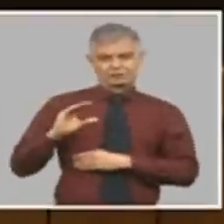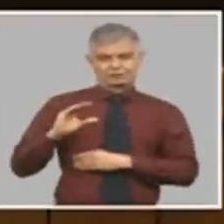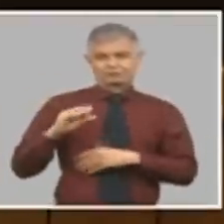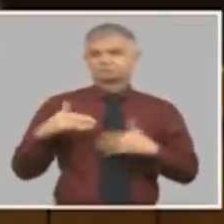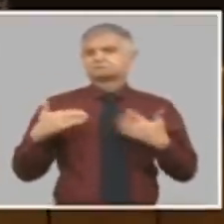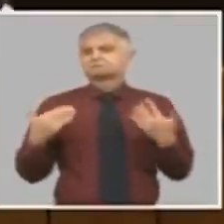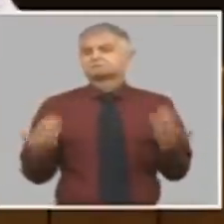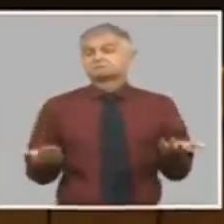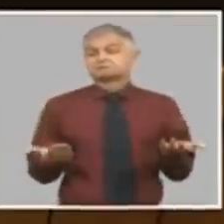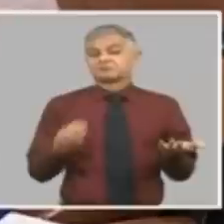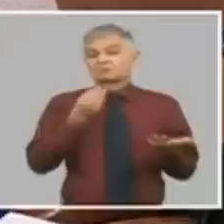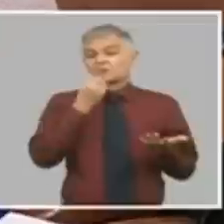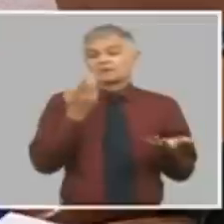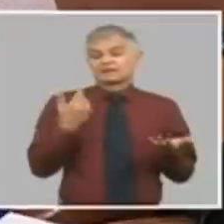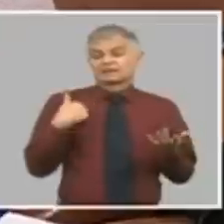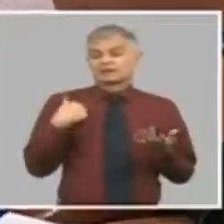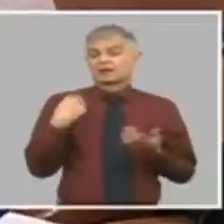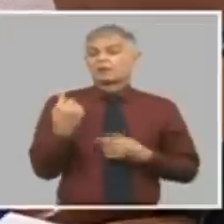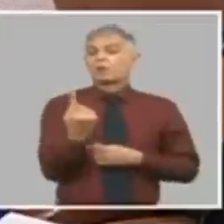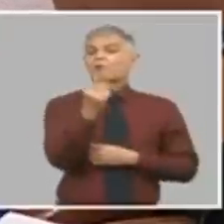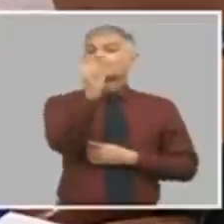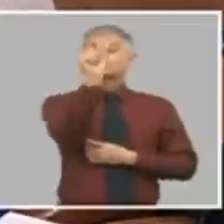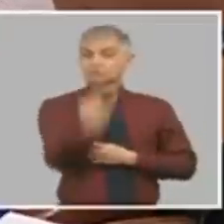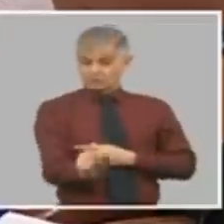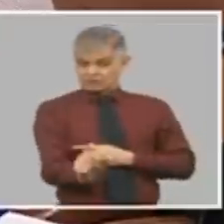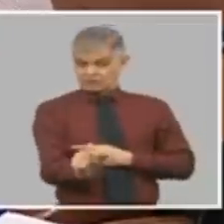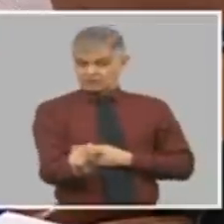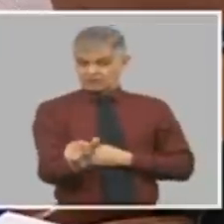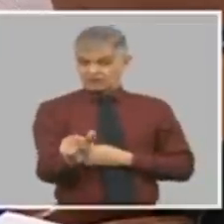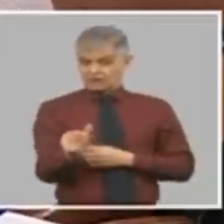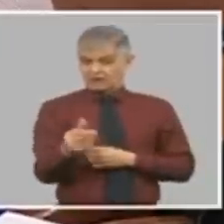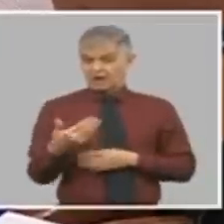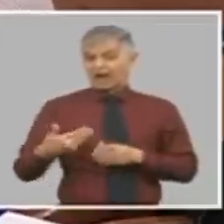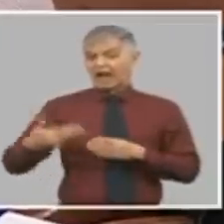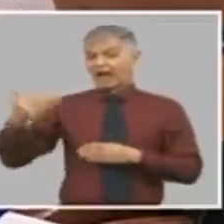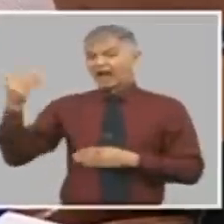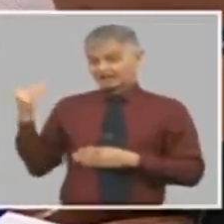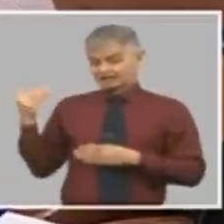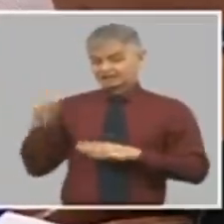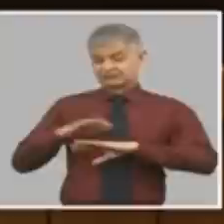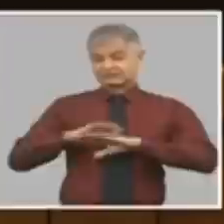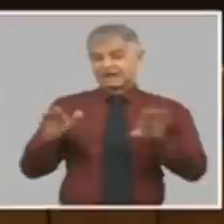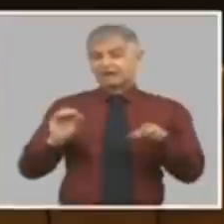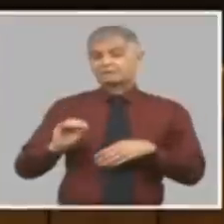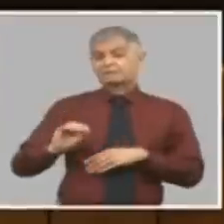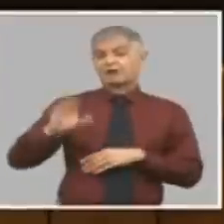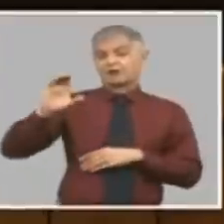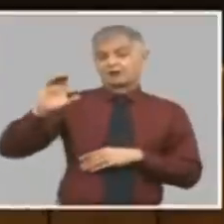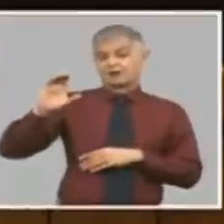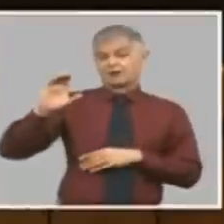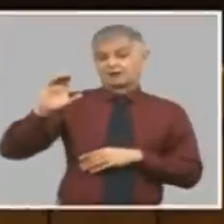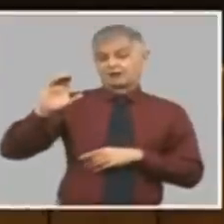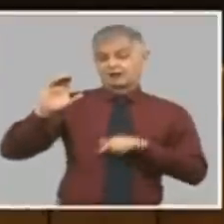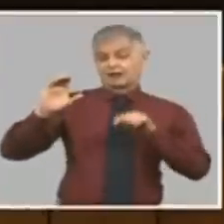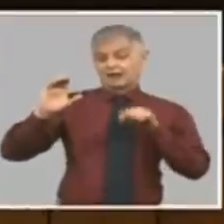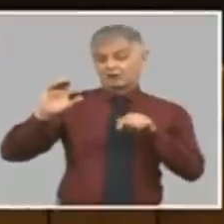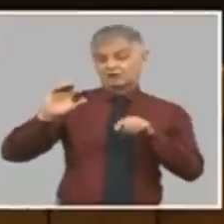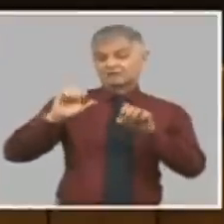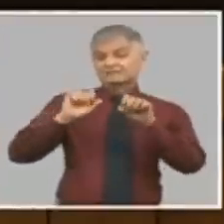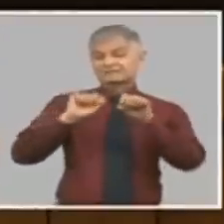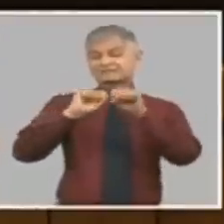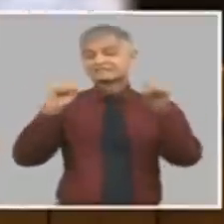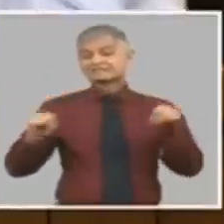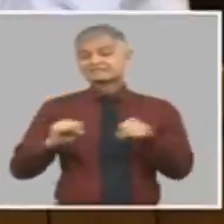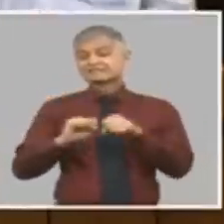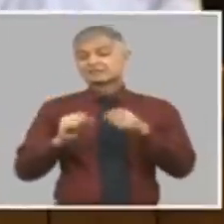y te puede encontrar una persona que ya tuvo un anticipo del incremento de salario, tiene un sistema de estímulo en